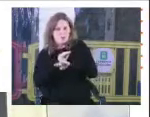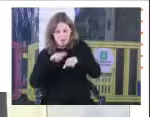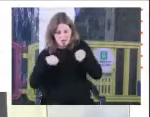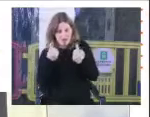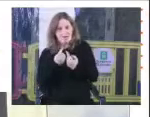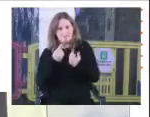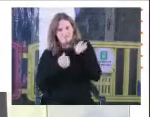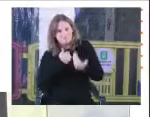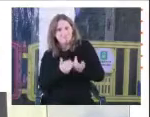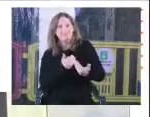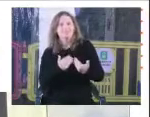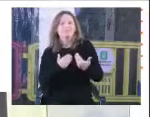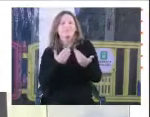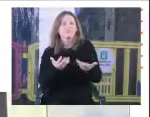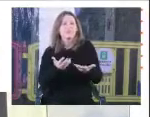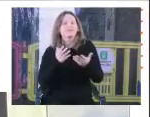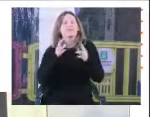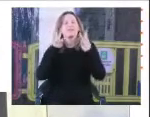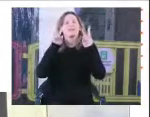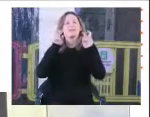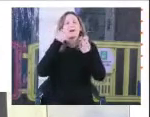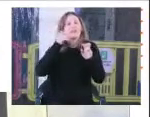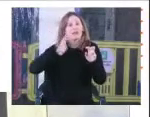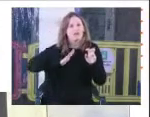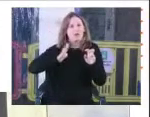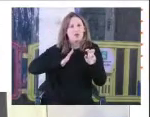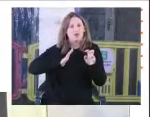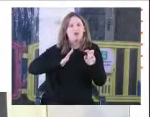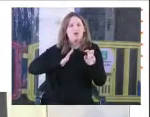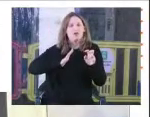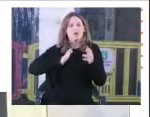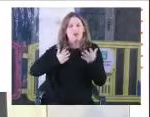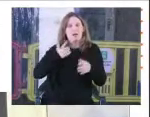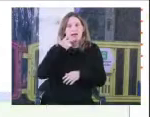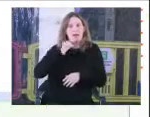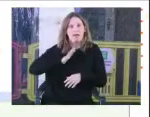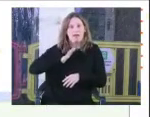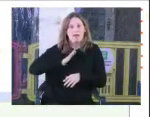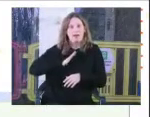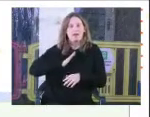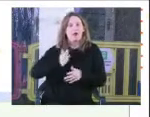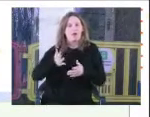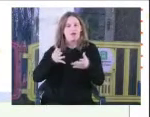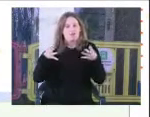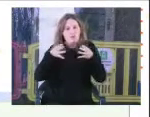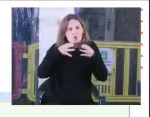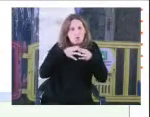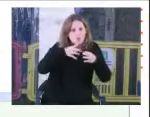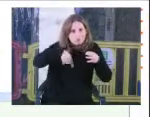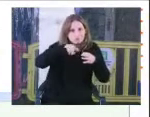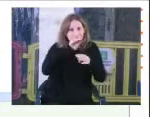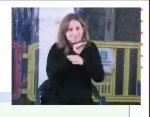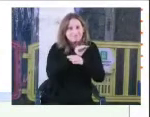el tema de género, género, género étnico, lo